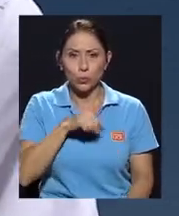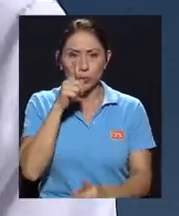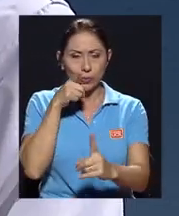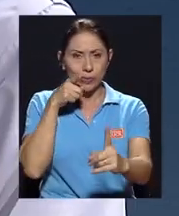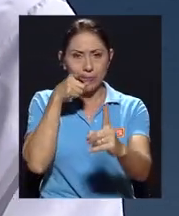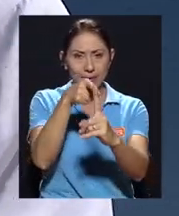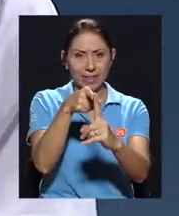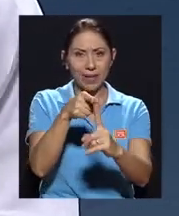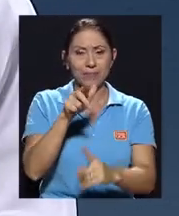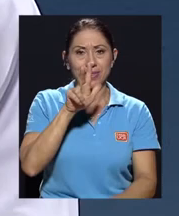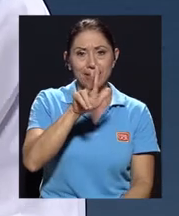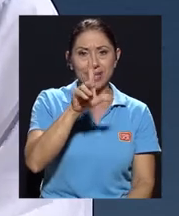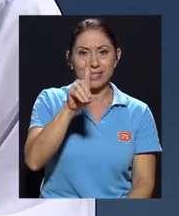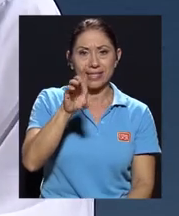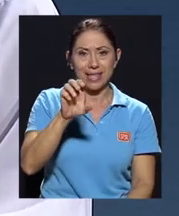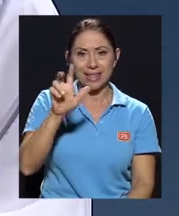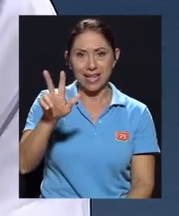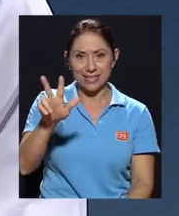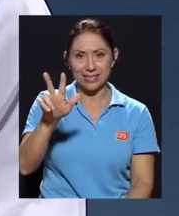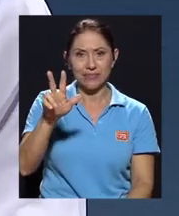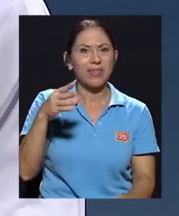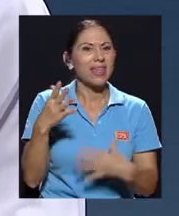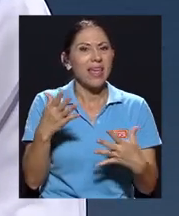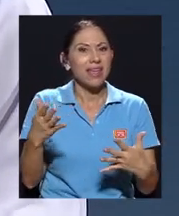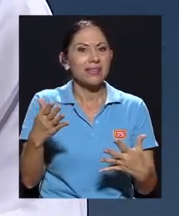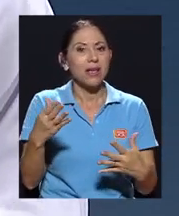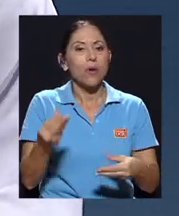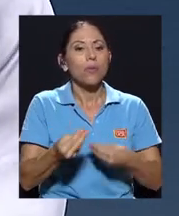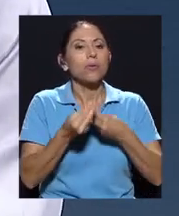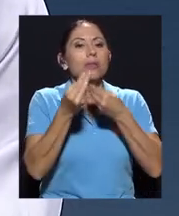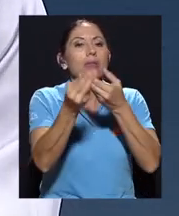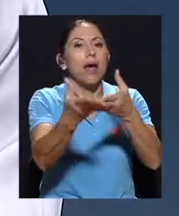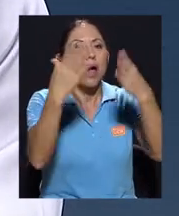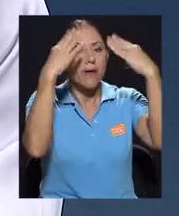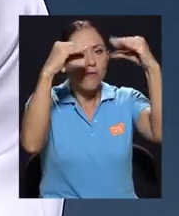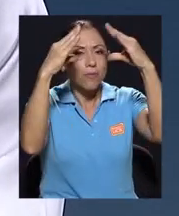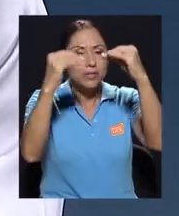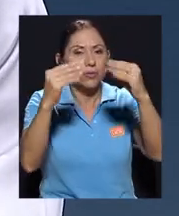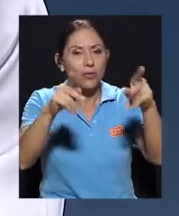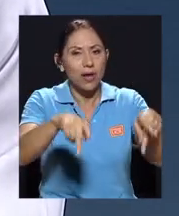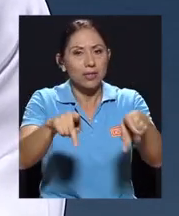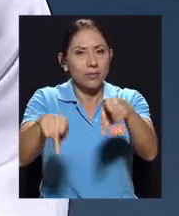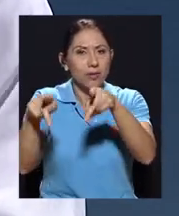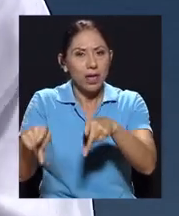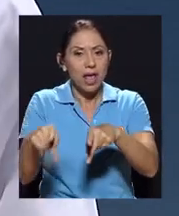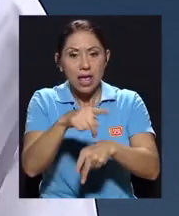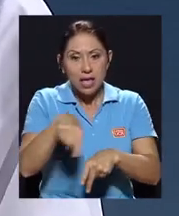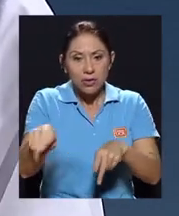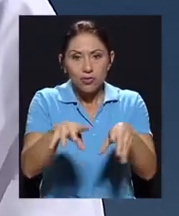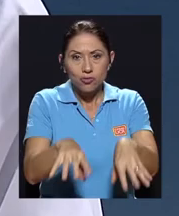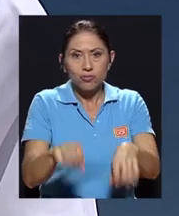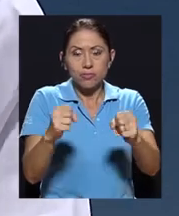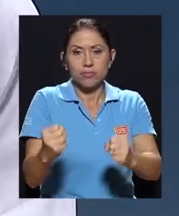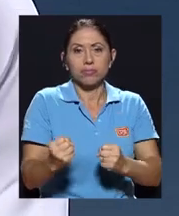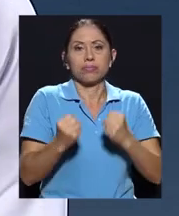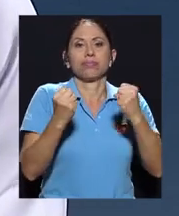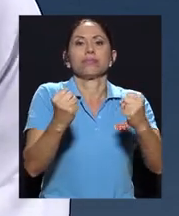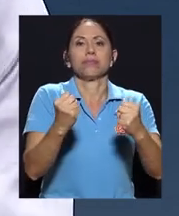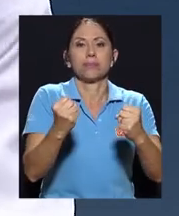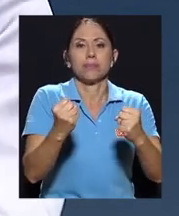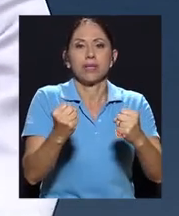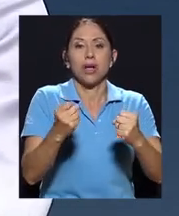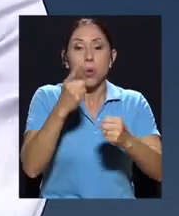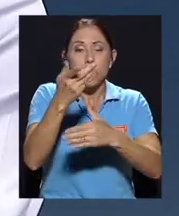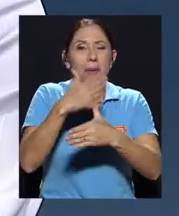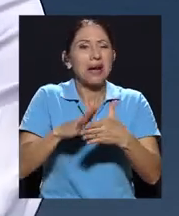metas de 3D3 desde el principio fue empoderar a la ciudadanía. Parte de este empoderamiento pasa por la exigencia del 3D3.